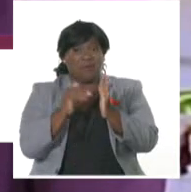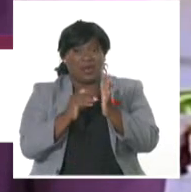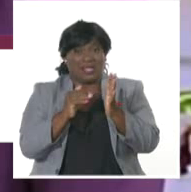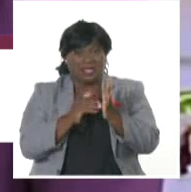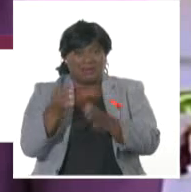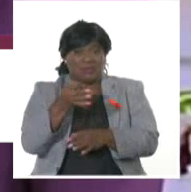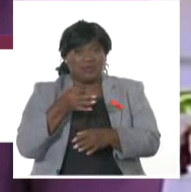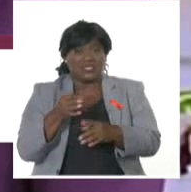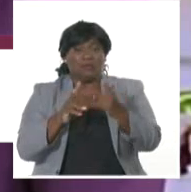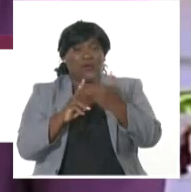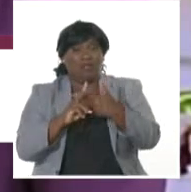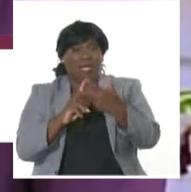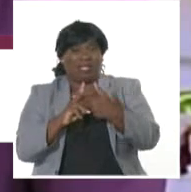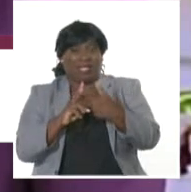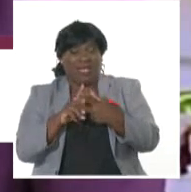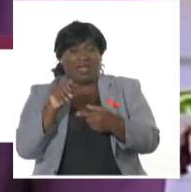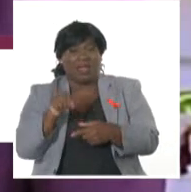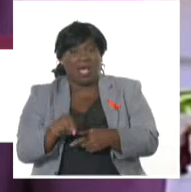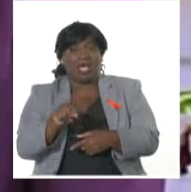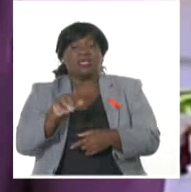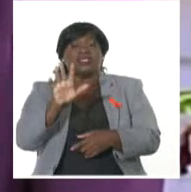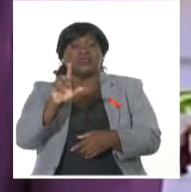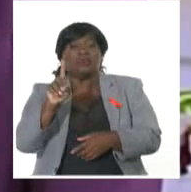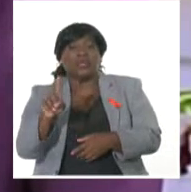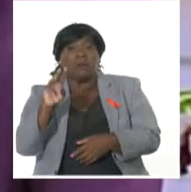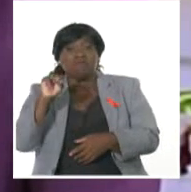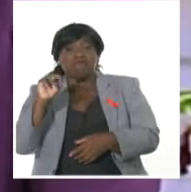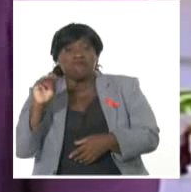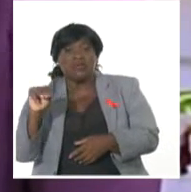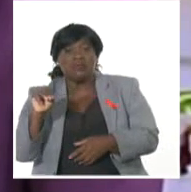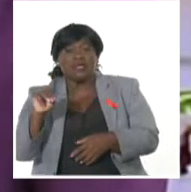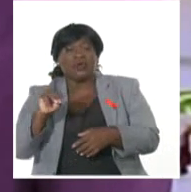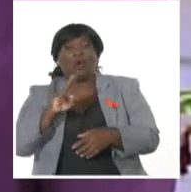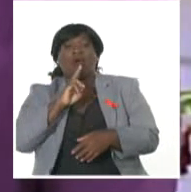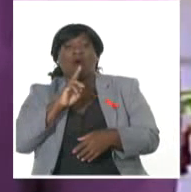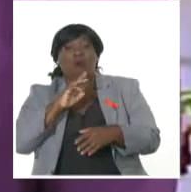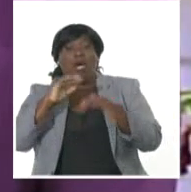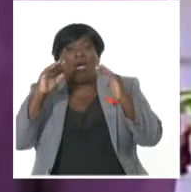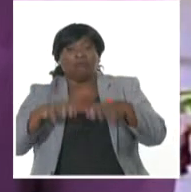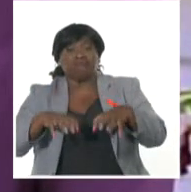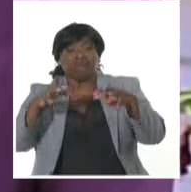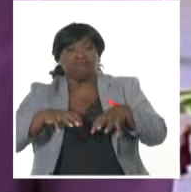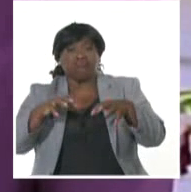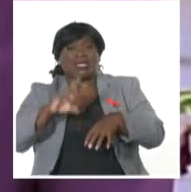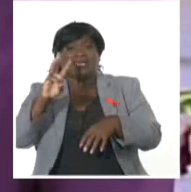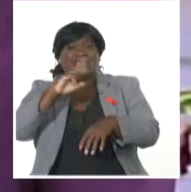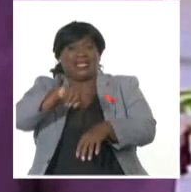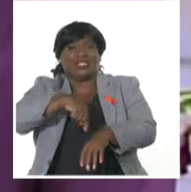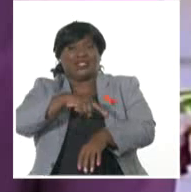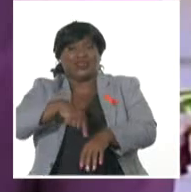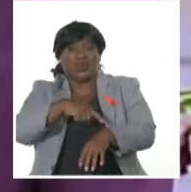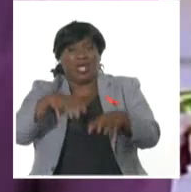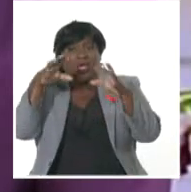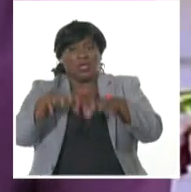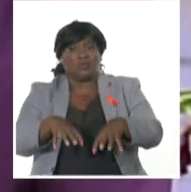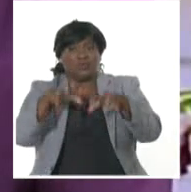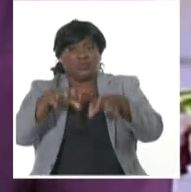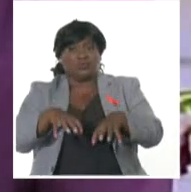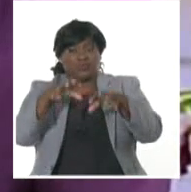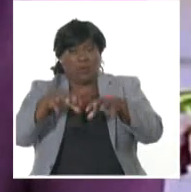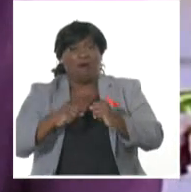aproximadamente 51 milímetros de precipitaciones en solo tres horas, lo que caracteriza como una lluvia de